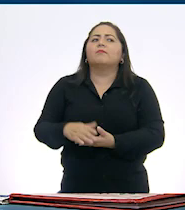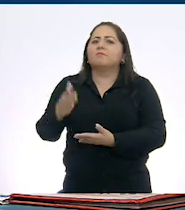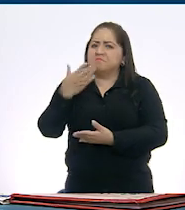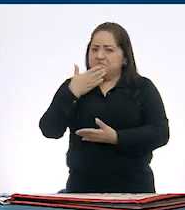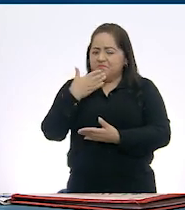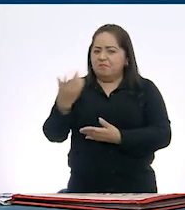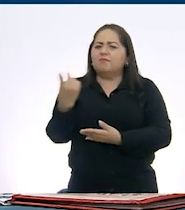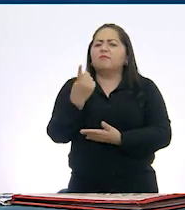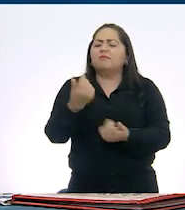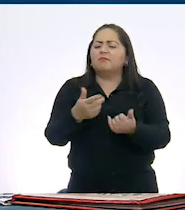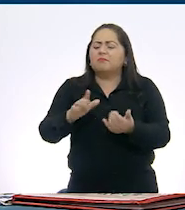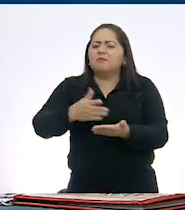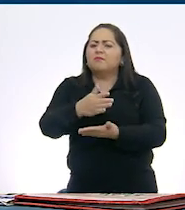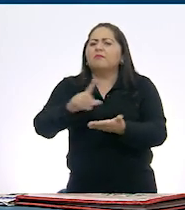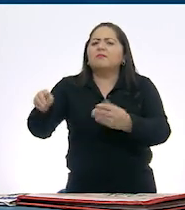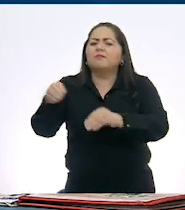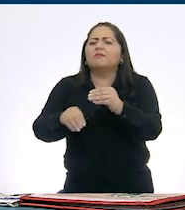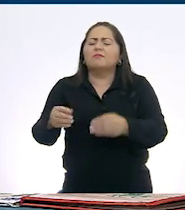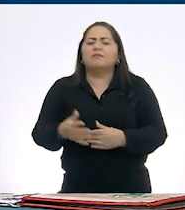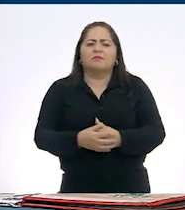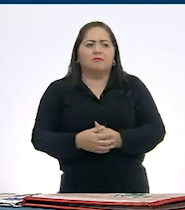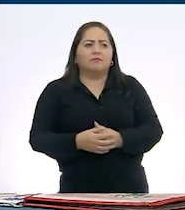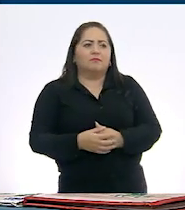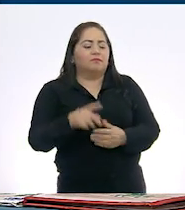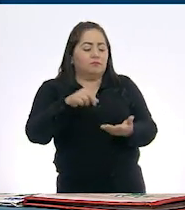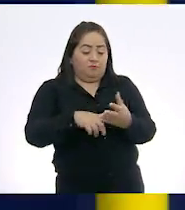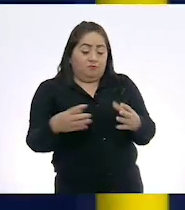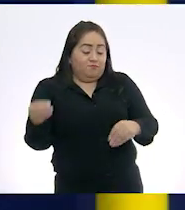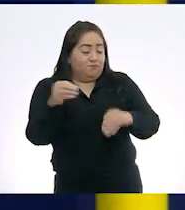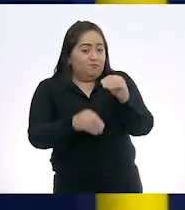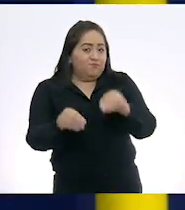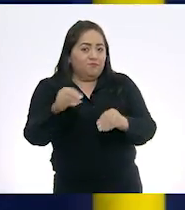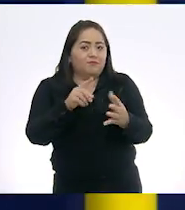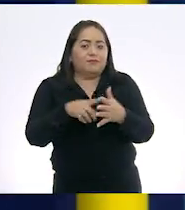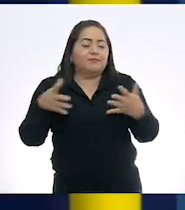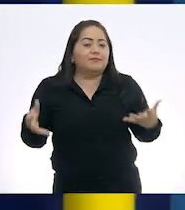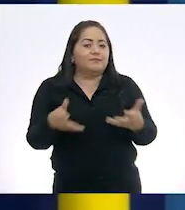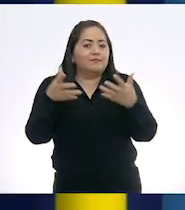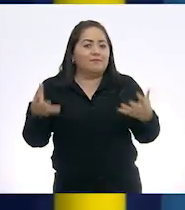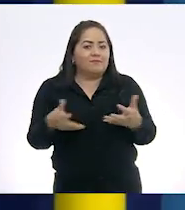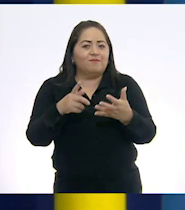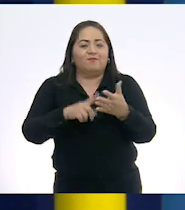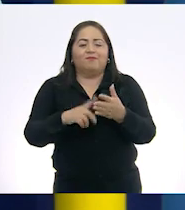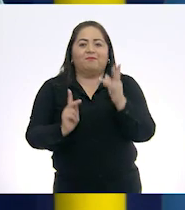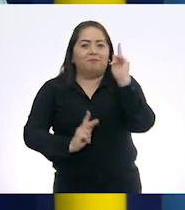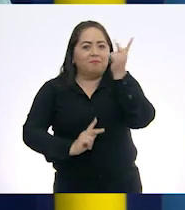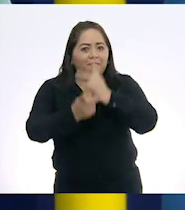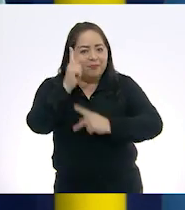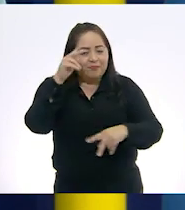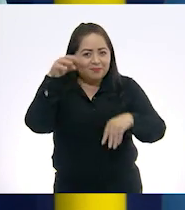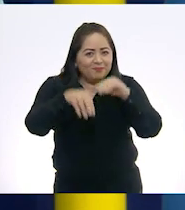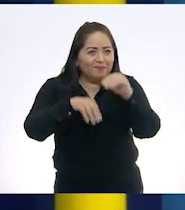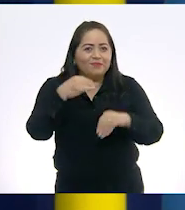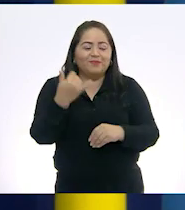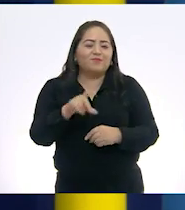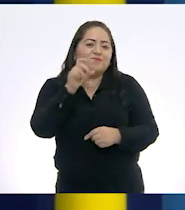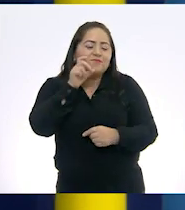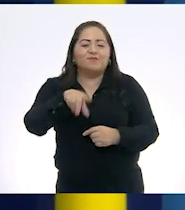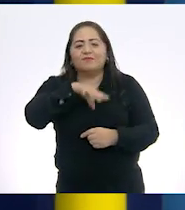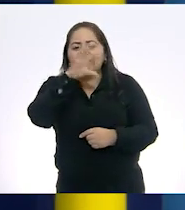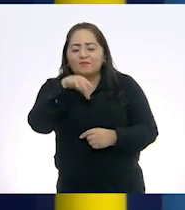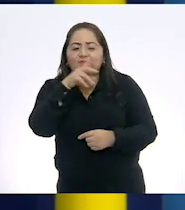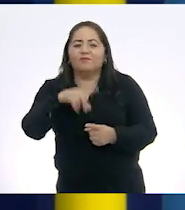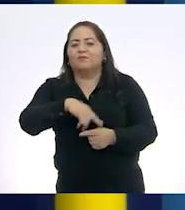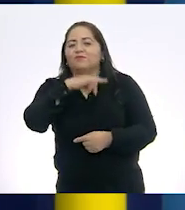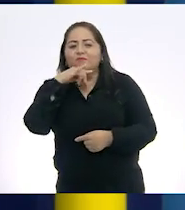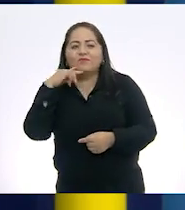Joaquín? ¿El pescado? ¿Sí? Esto que digo, se acompaña de una ensalada. Correcto. Con verduras, tomate, cebolla,